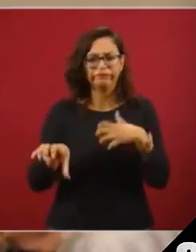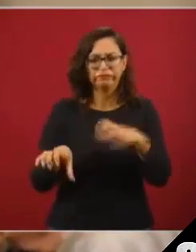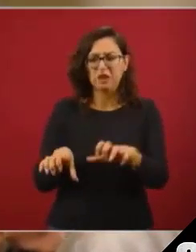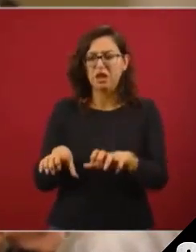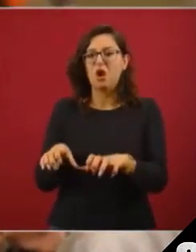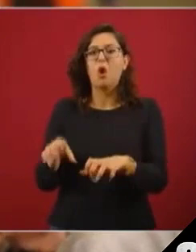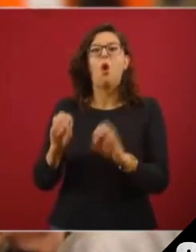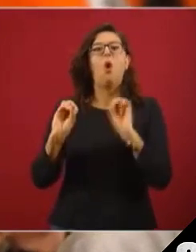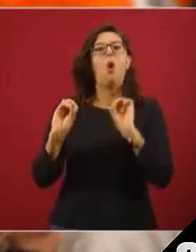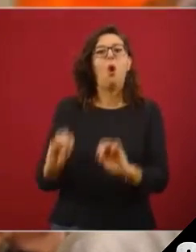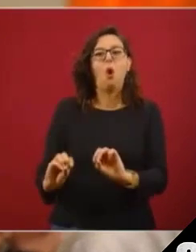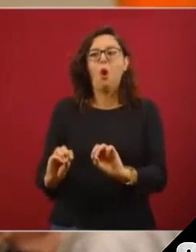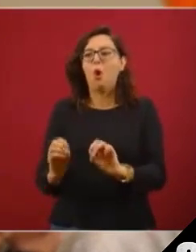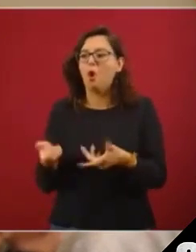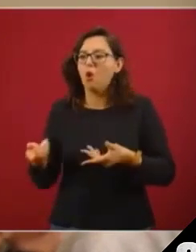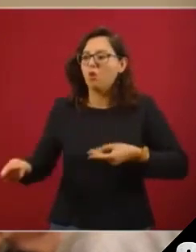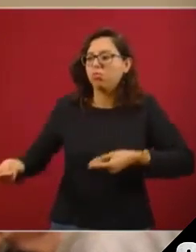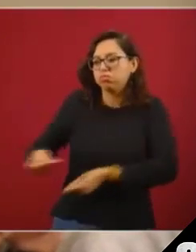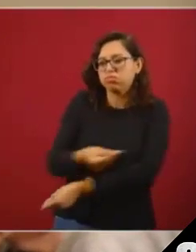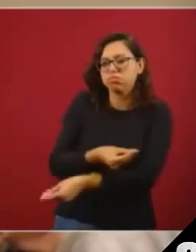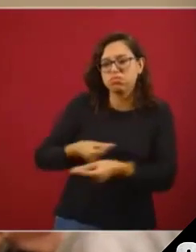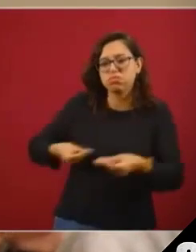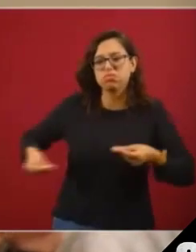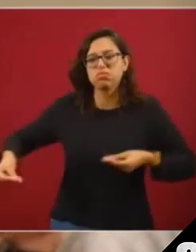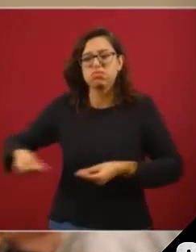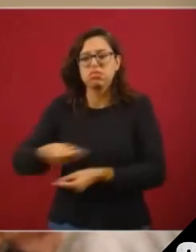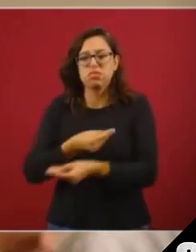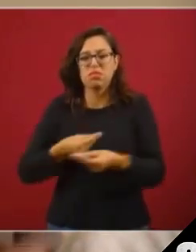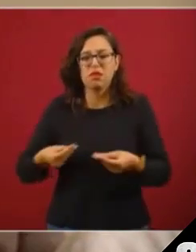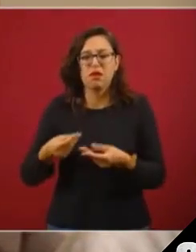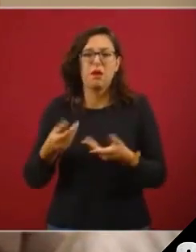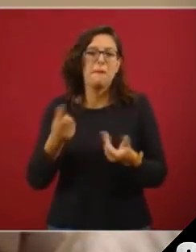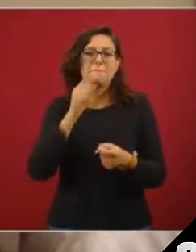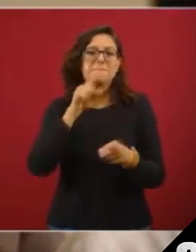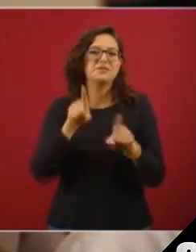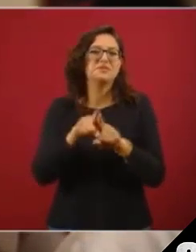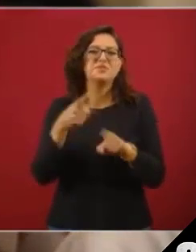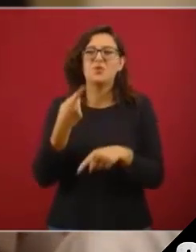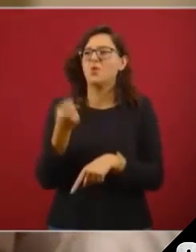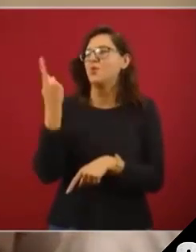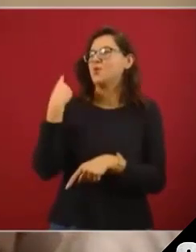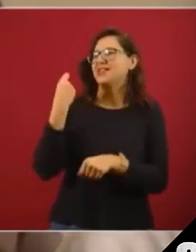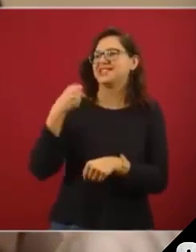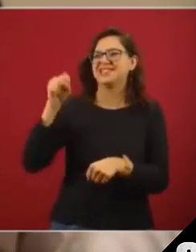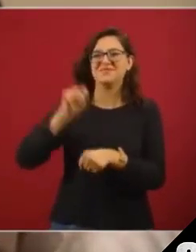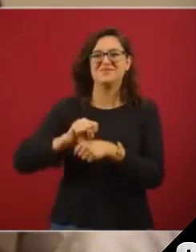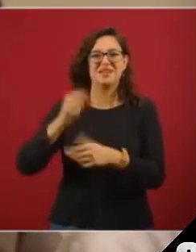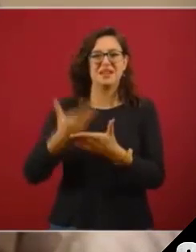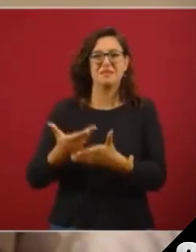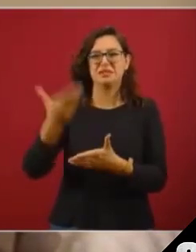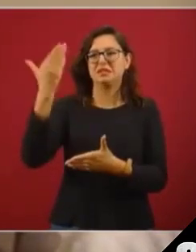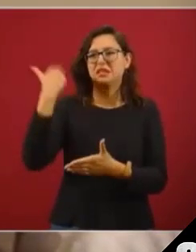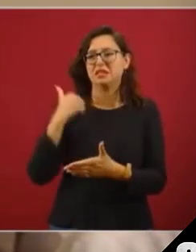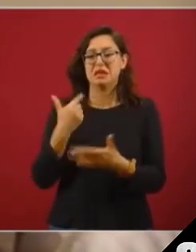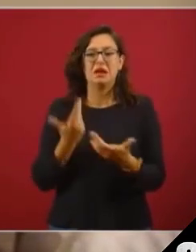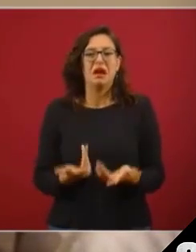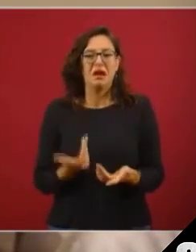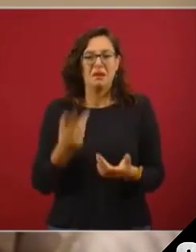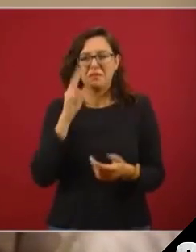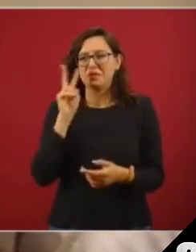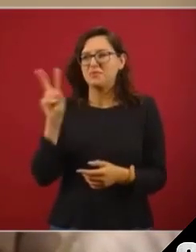resolución